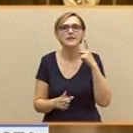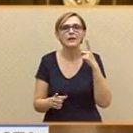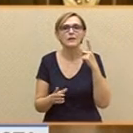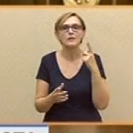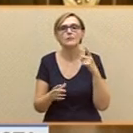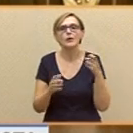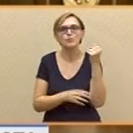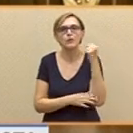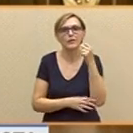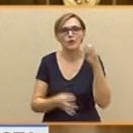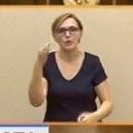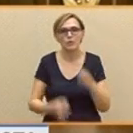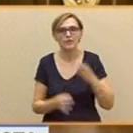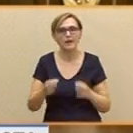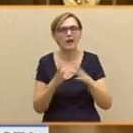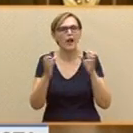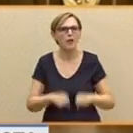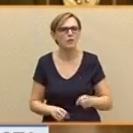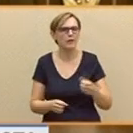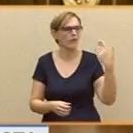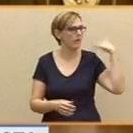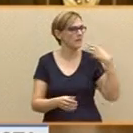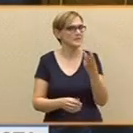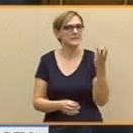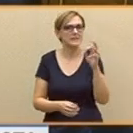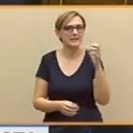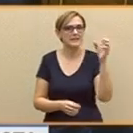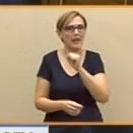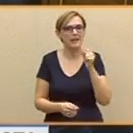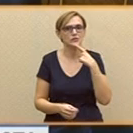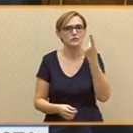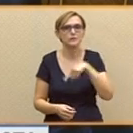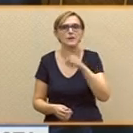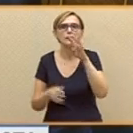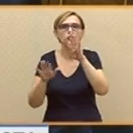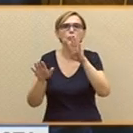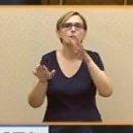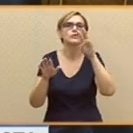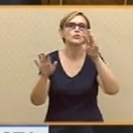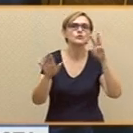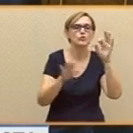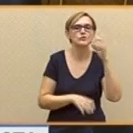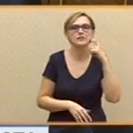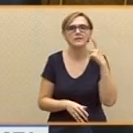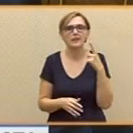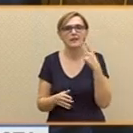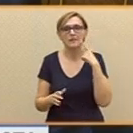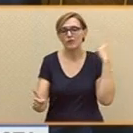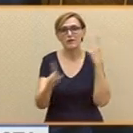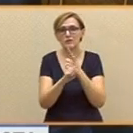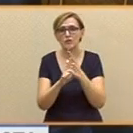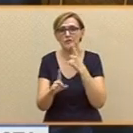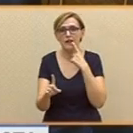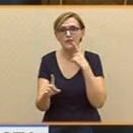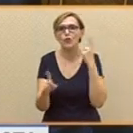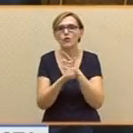acuerdo nos lleva 30 años atrás. En 1980 se instaló sobre la falacia del Poder Judicial apolítico y fue lo contrario, marcadamente